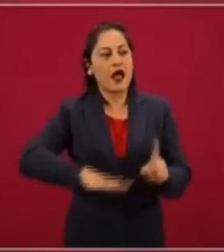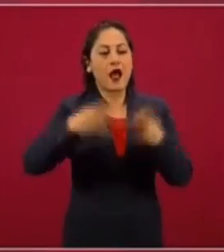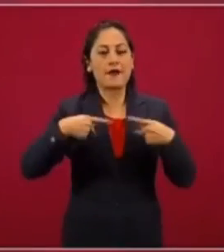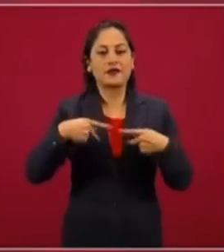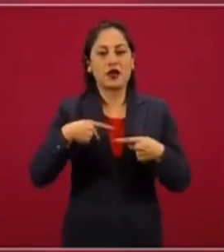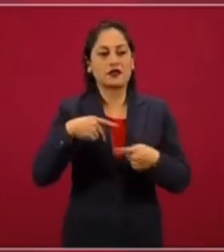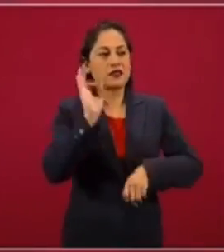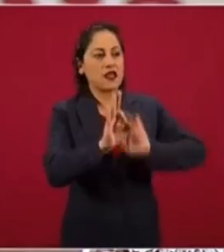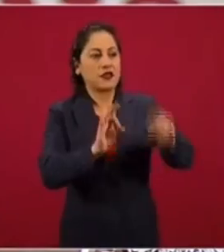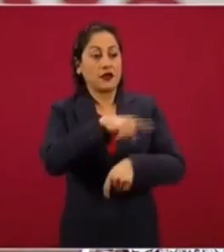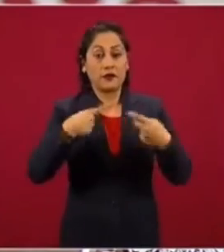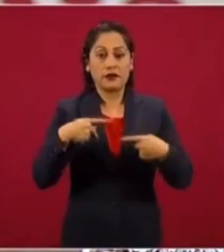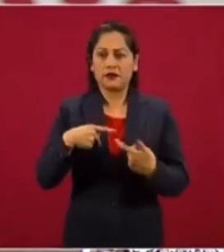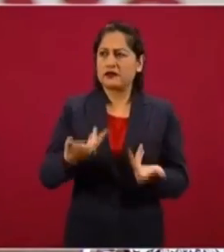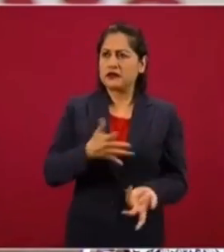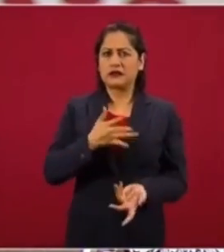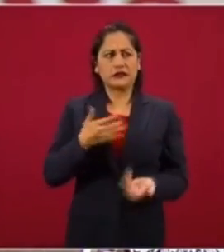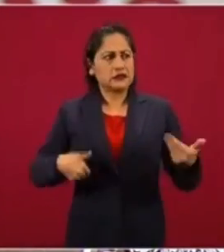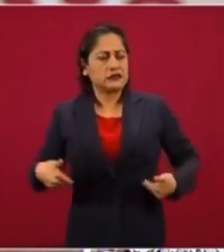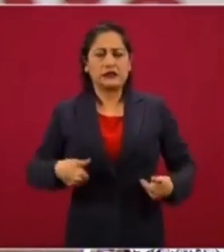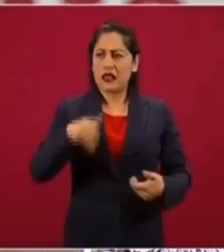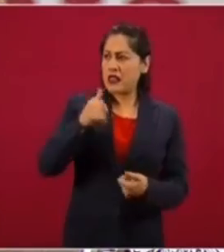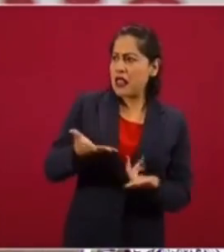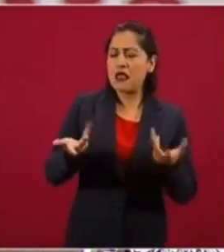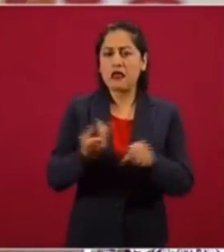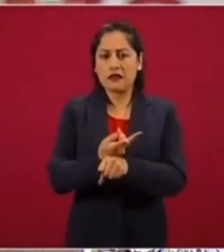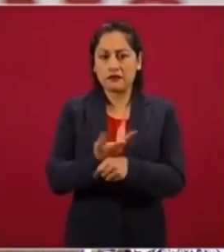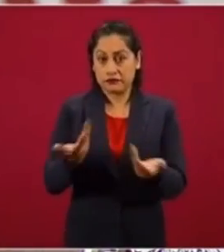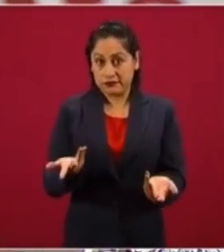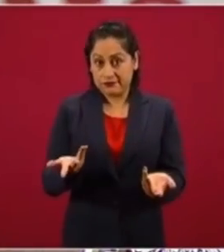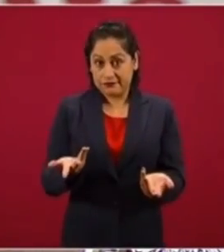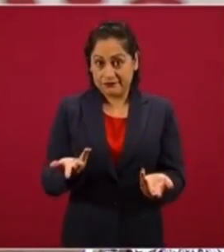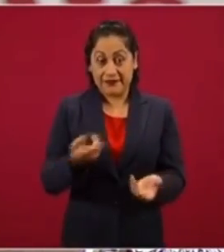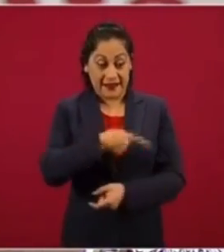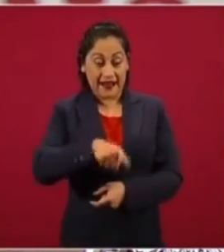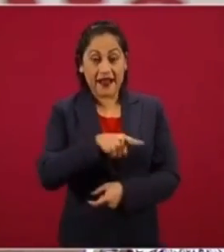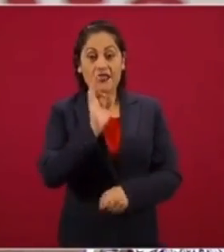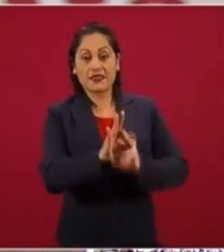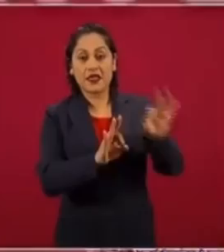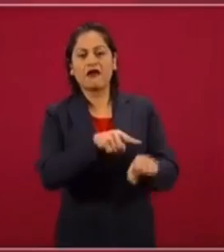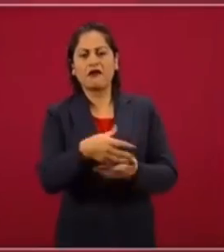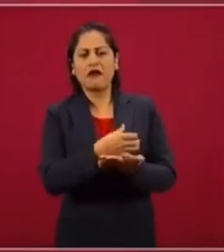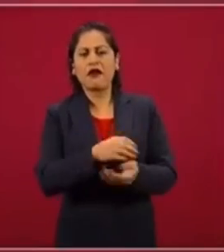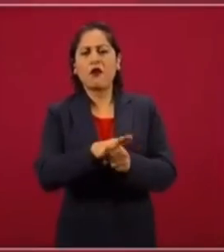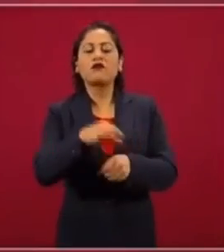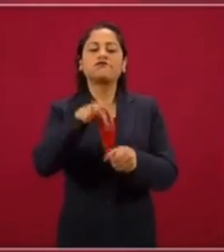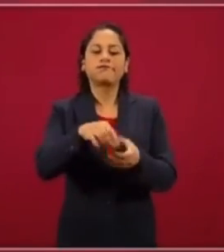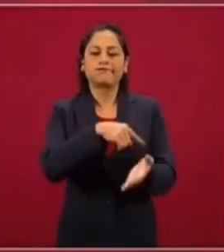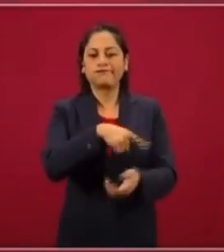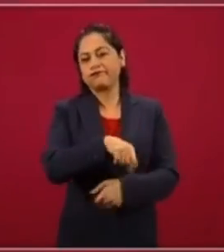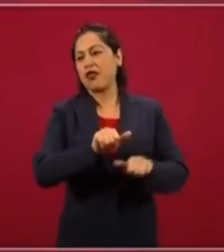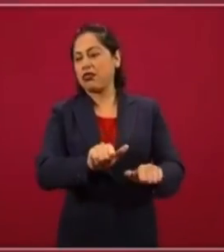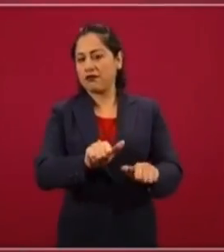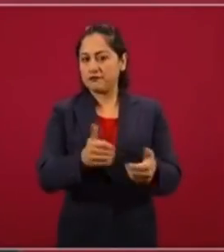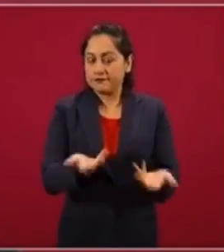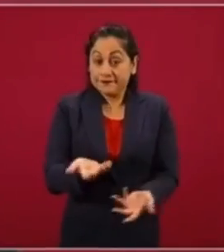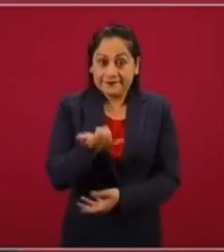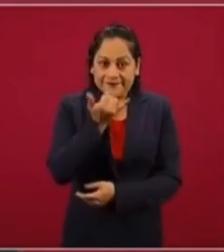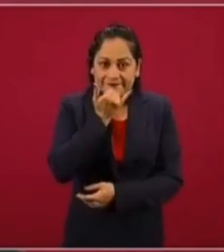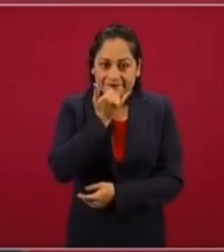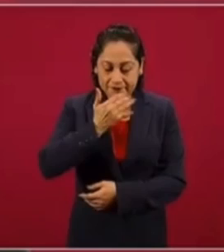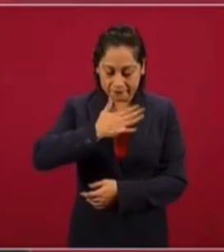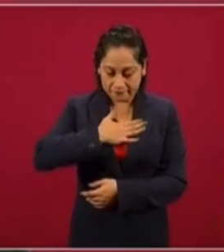inconforme con nosotros y ellos saquen votos, sus partidos. Pero se me hace la verdad muy